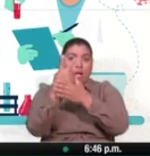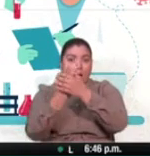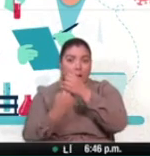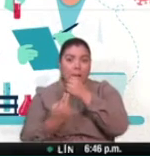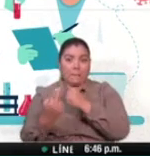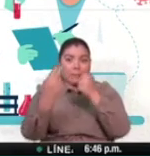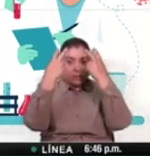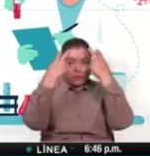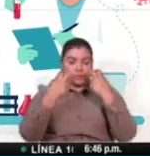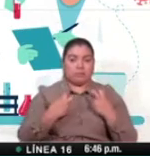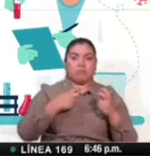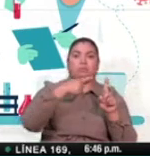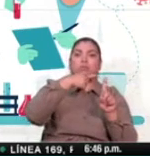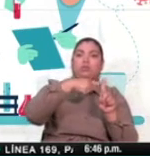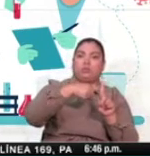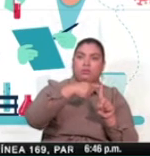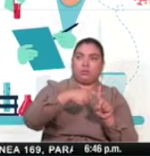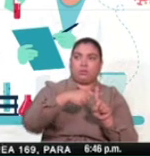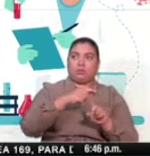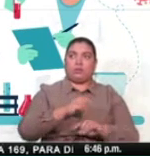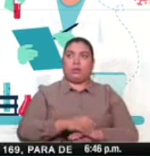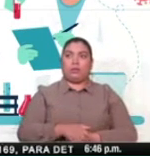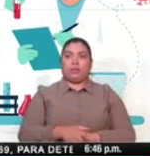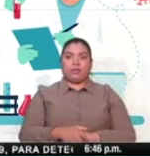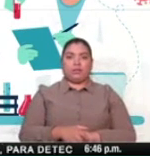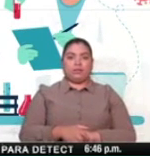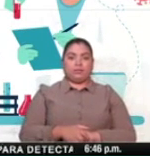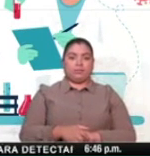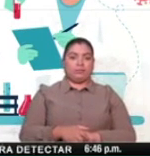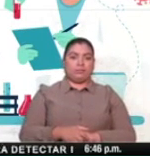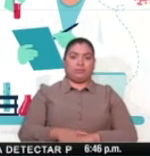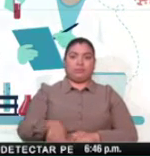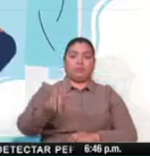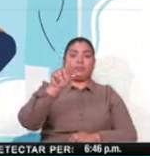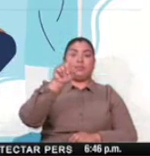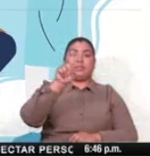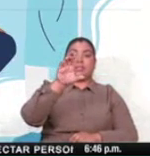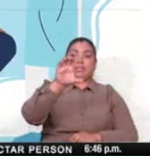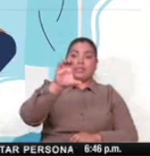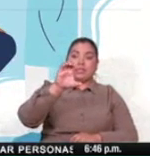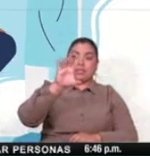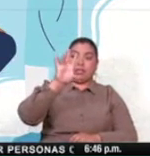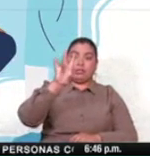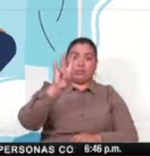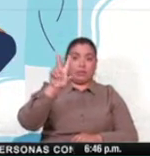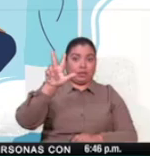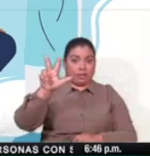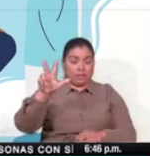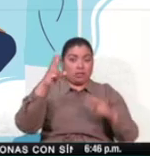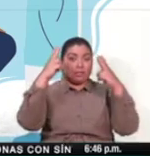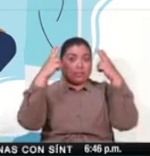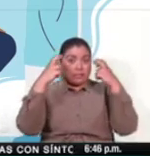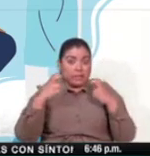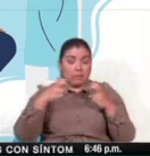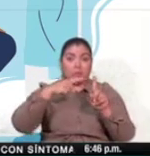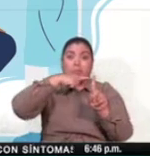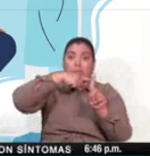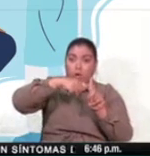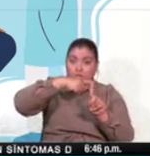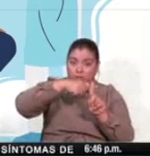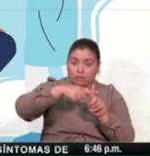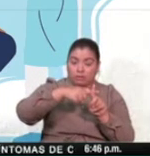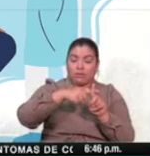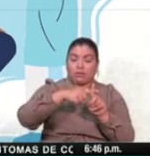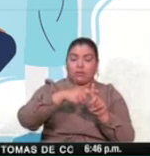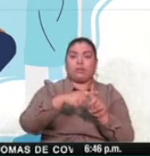positivas, tanto para IgG como IgM. De las 173 pruebas que se aplicaron y que dieron positivas,